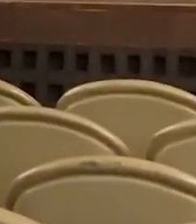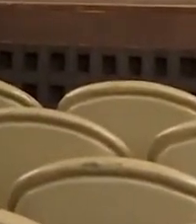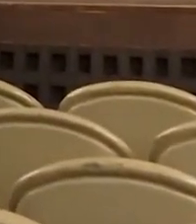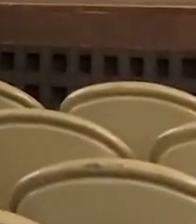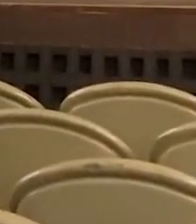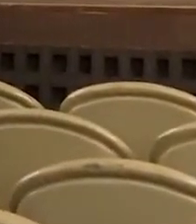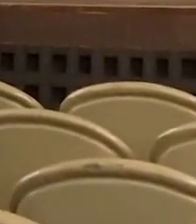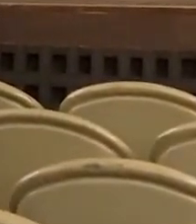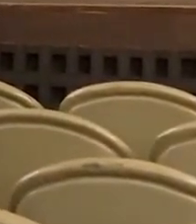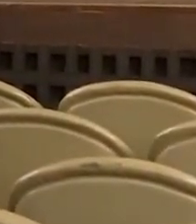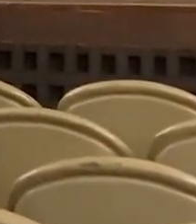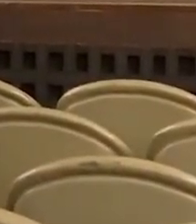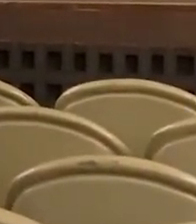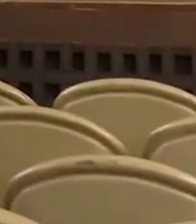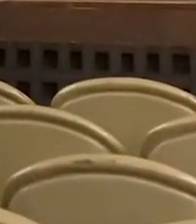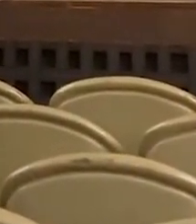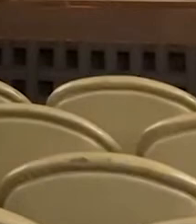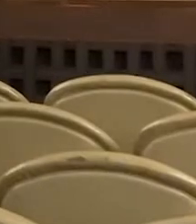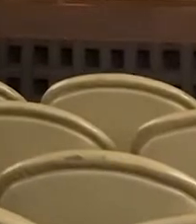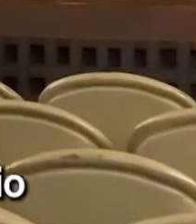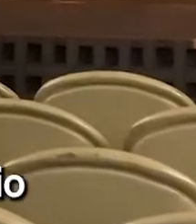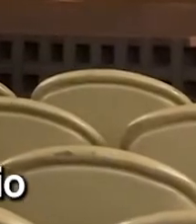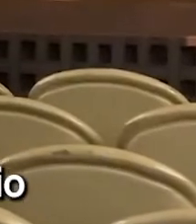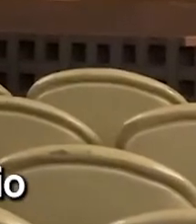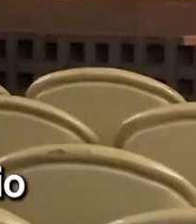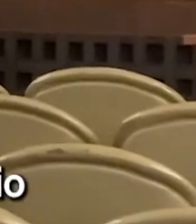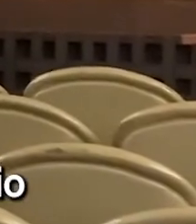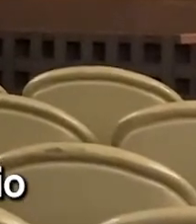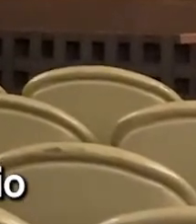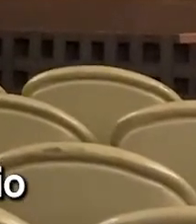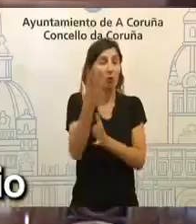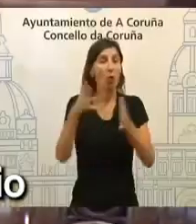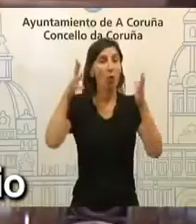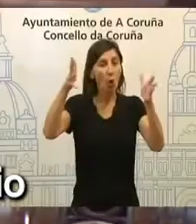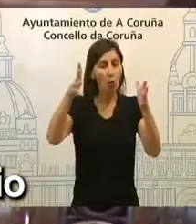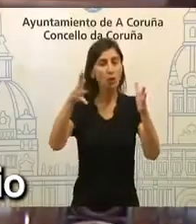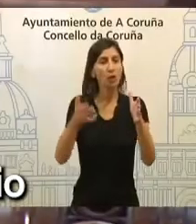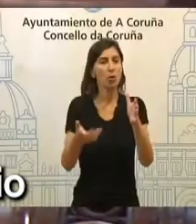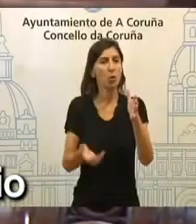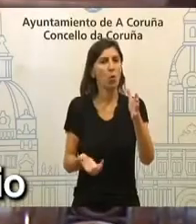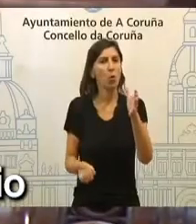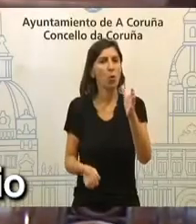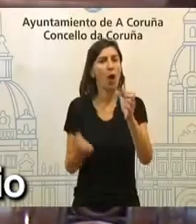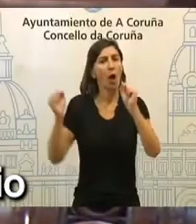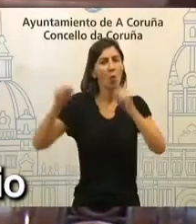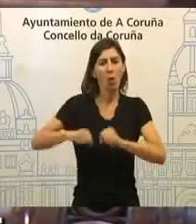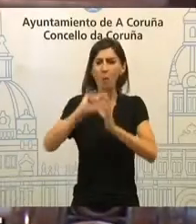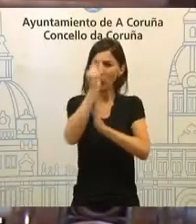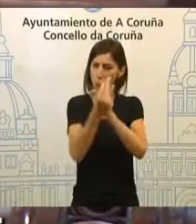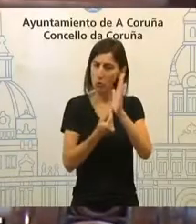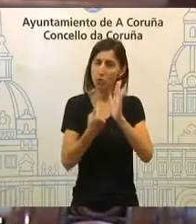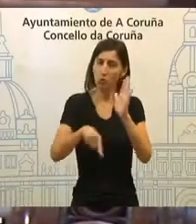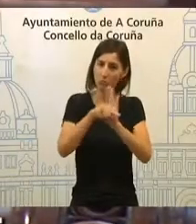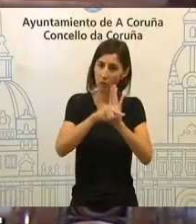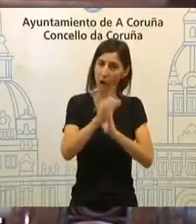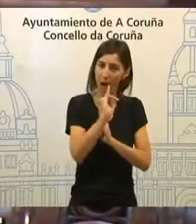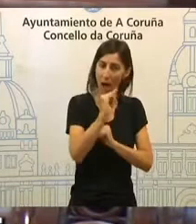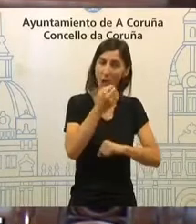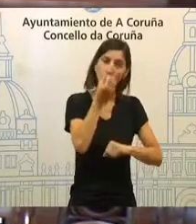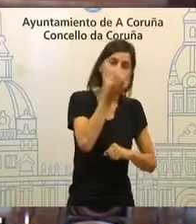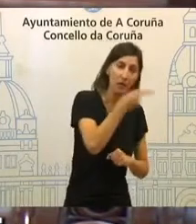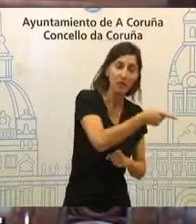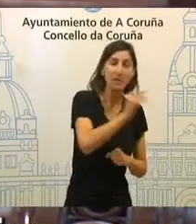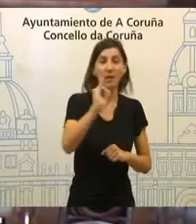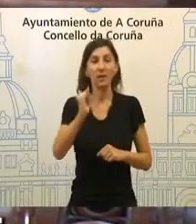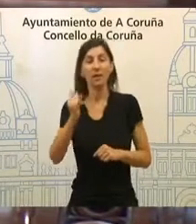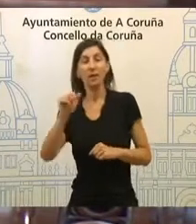participación para a cultura da nosa cidade formou parte do acordo orzamentario entre o Goberno Municipal, o Partido Socialista e o